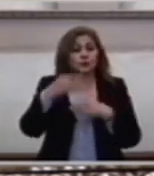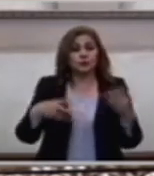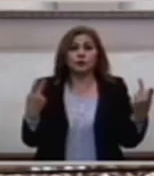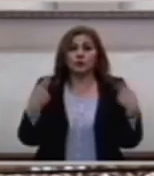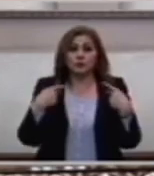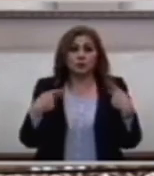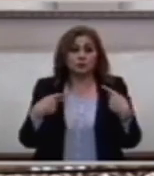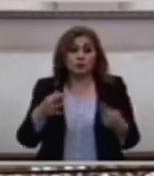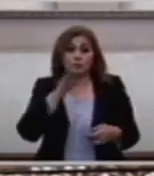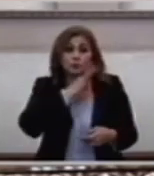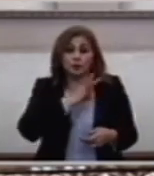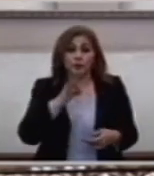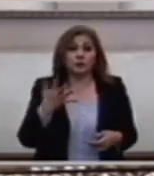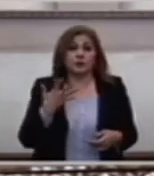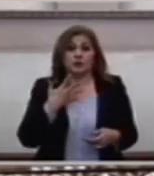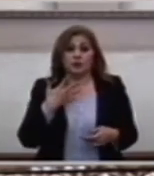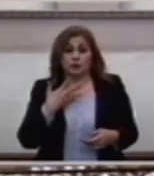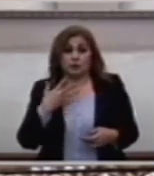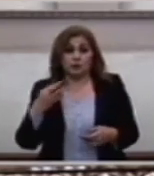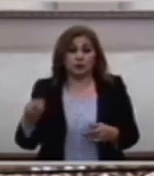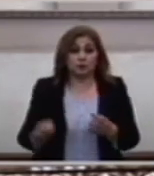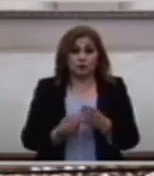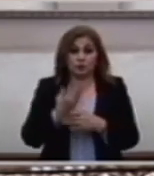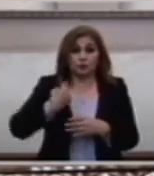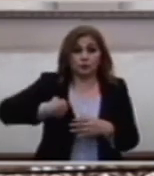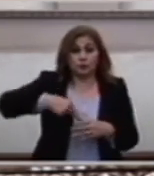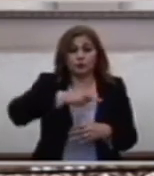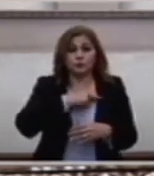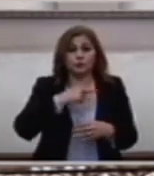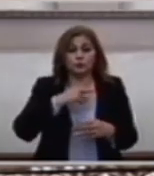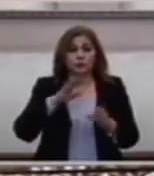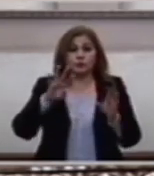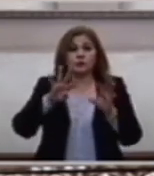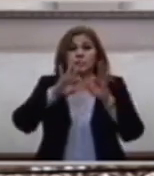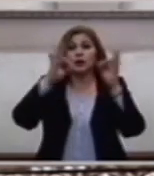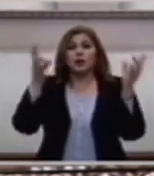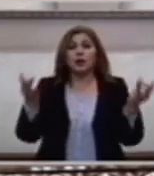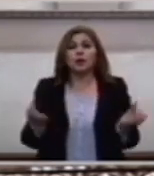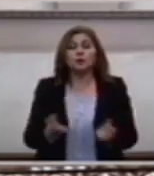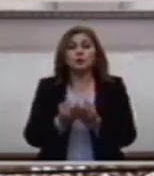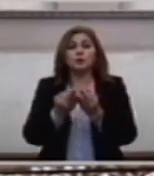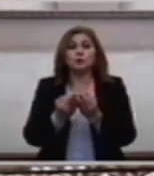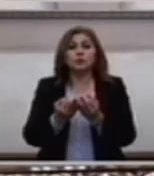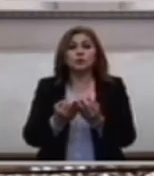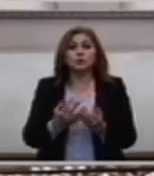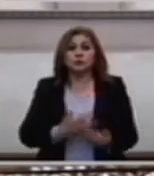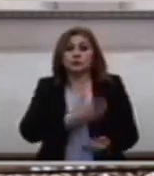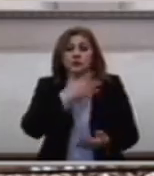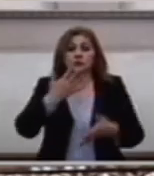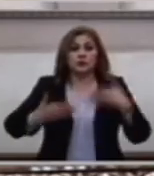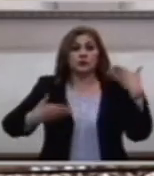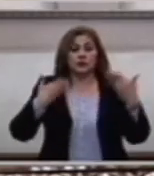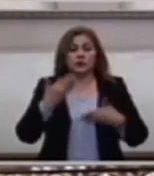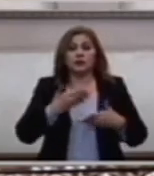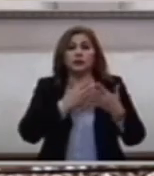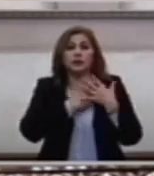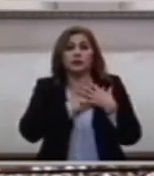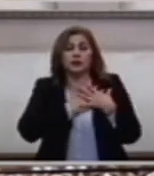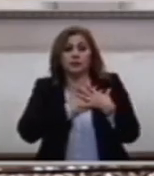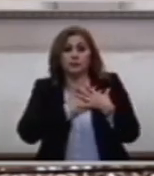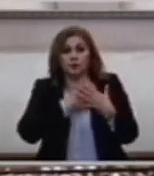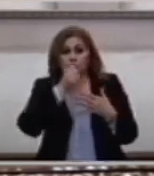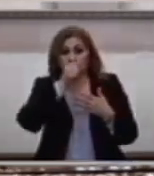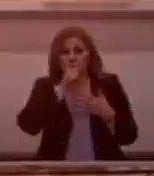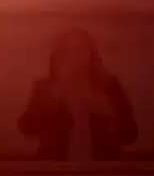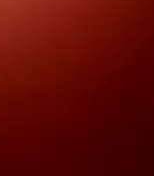Poder Recuperar Nosotros Y El Mundo La Alegría Del Amor Se Ponen